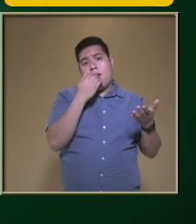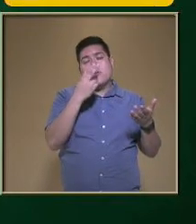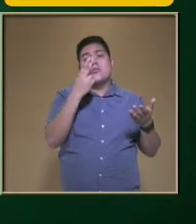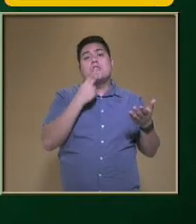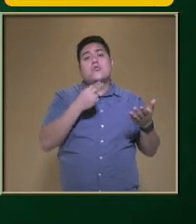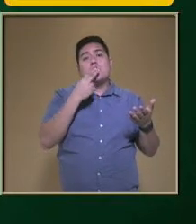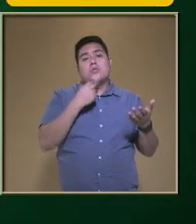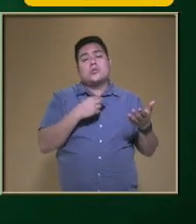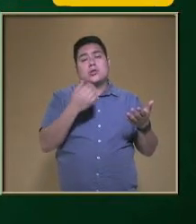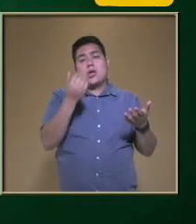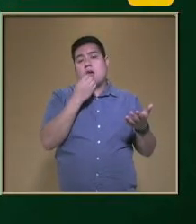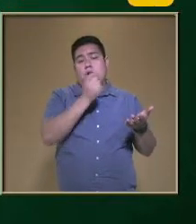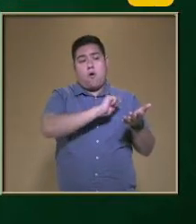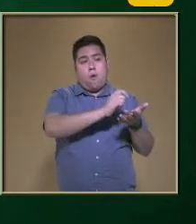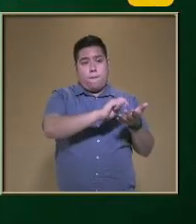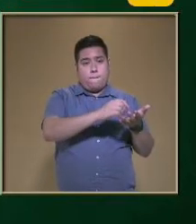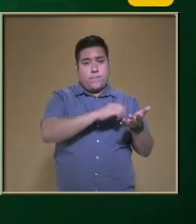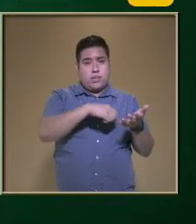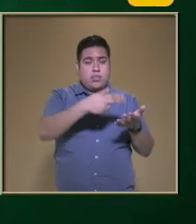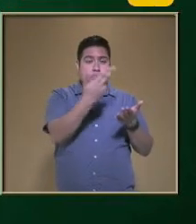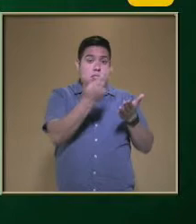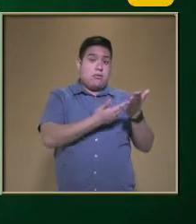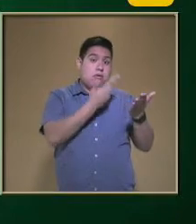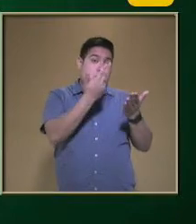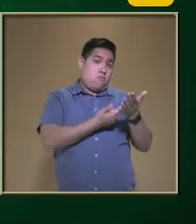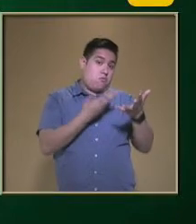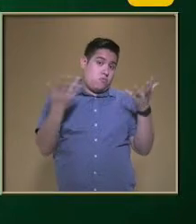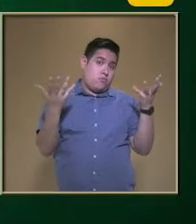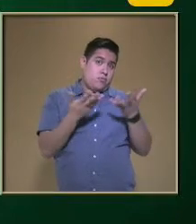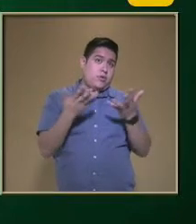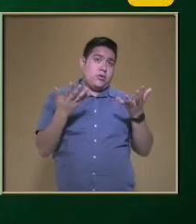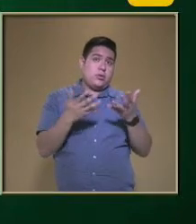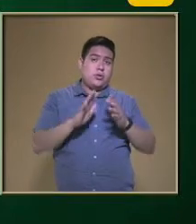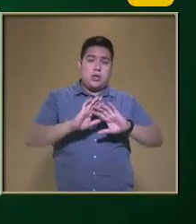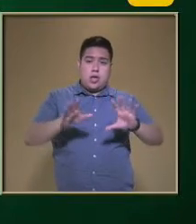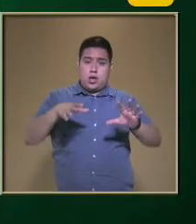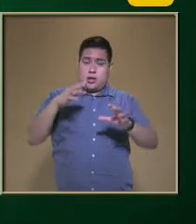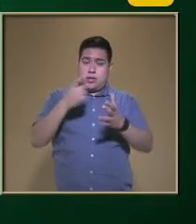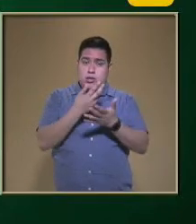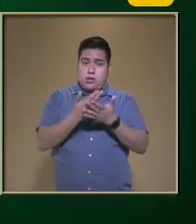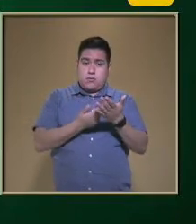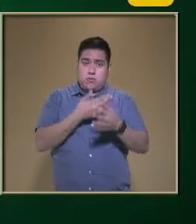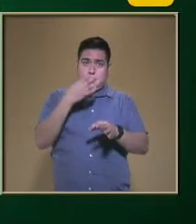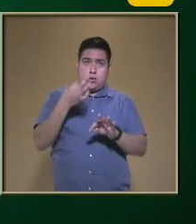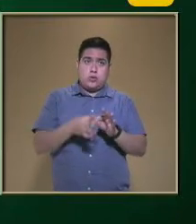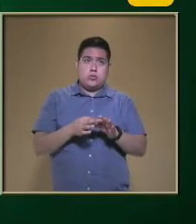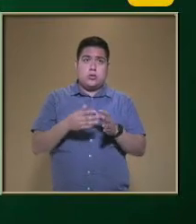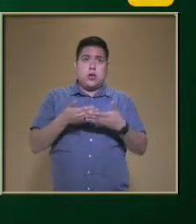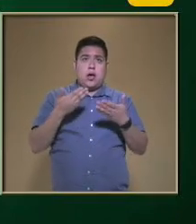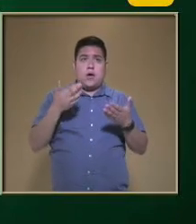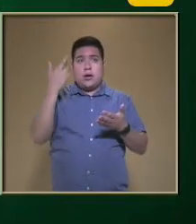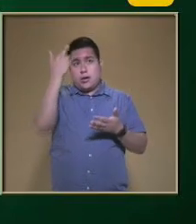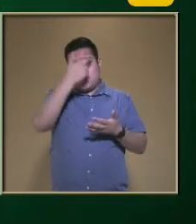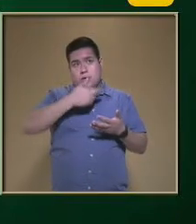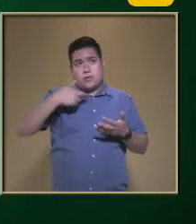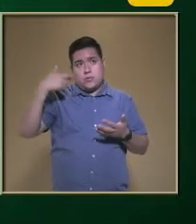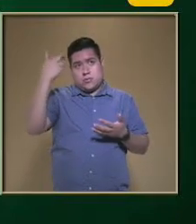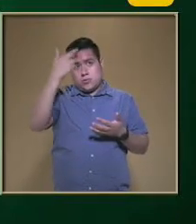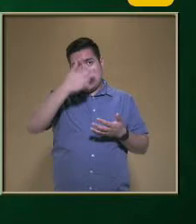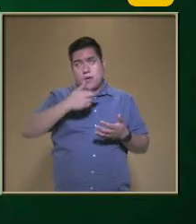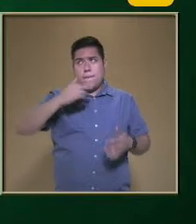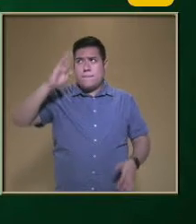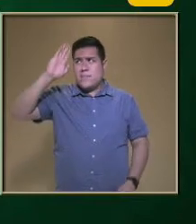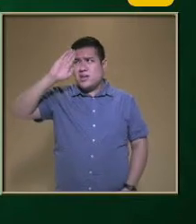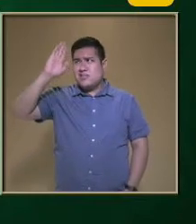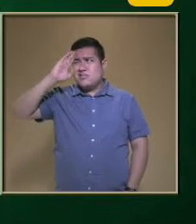se consuman Comúnmente Haz un dibujo De ellos Y ya que tengas Un dibujo Vamos a revisarlos Y pensar